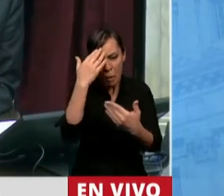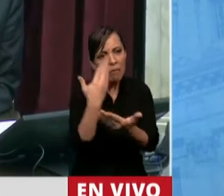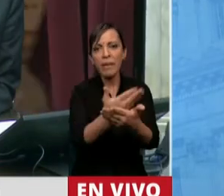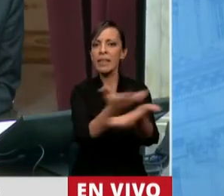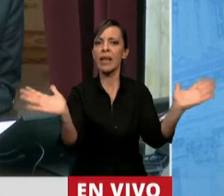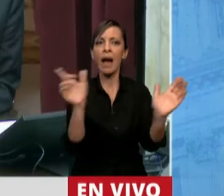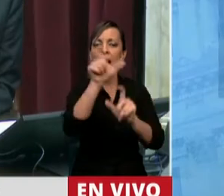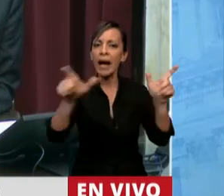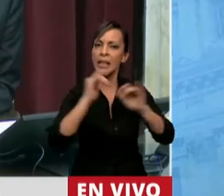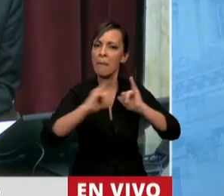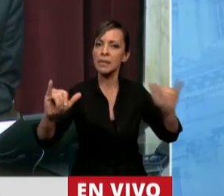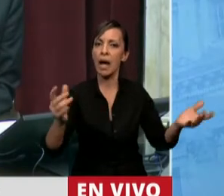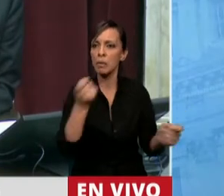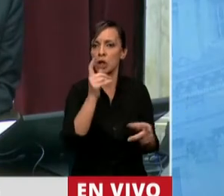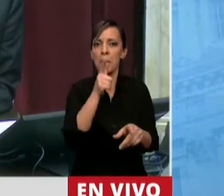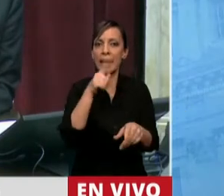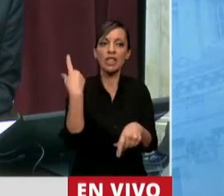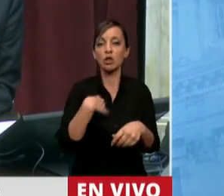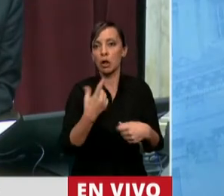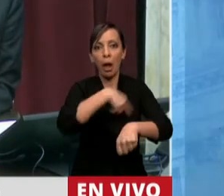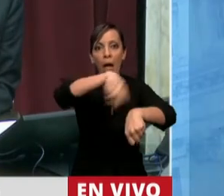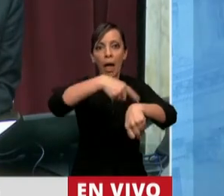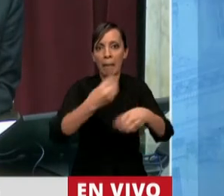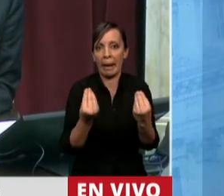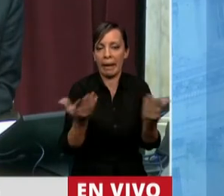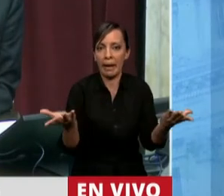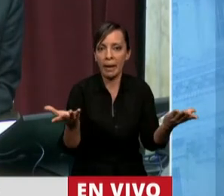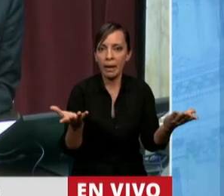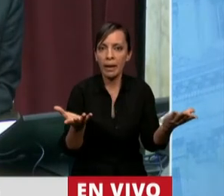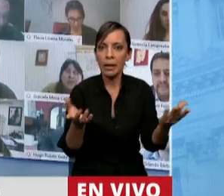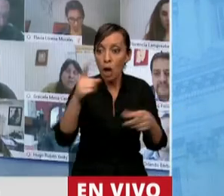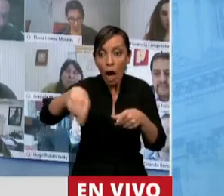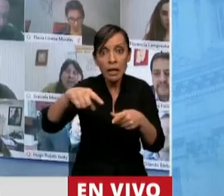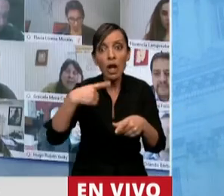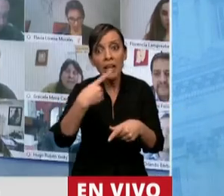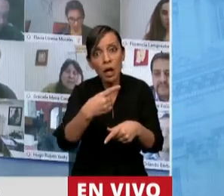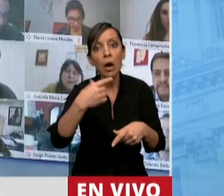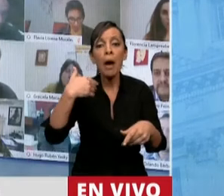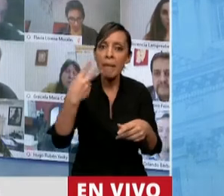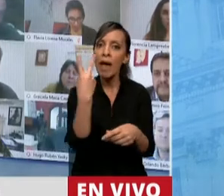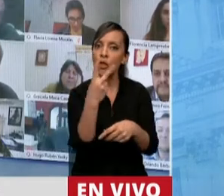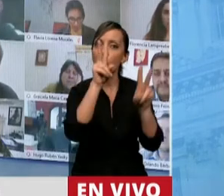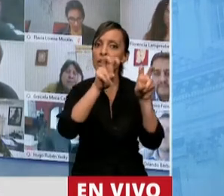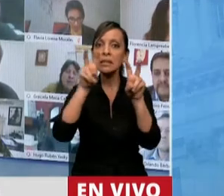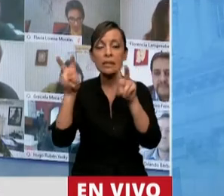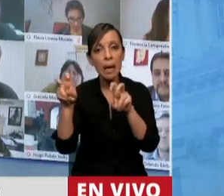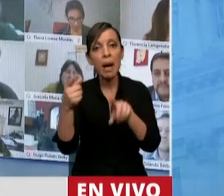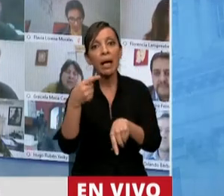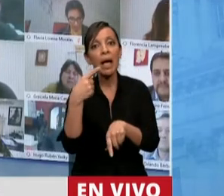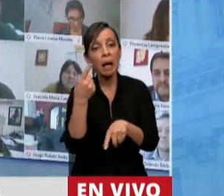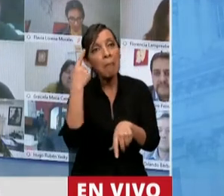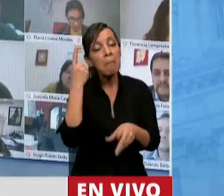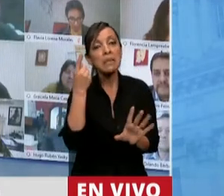gente, porque si no, la gente no pensaba que no hicimos nada en el día de hoy. Ellos estaban diciendo que había dos temas que les resultaban